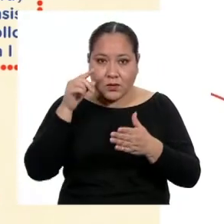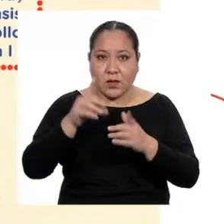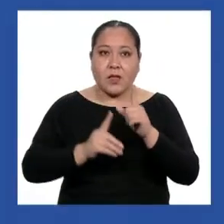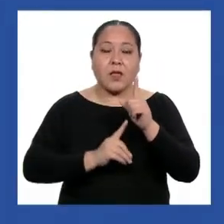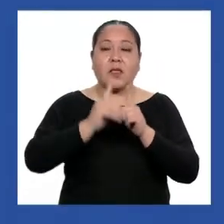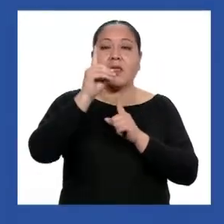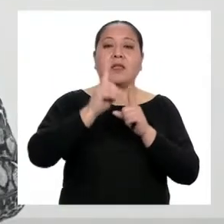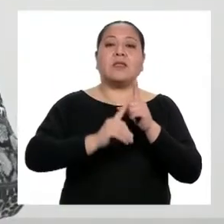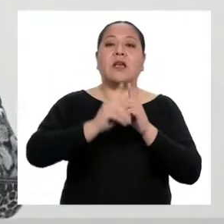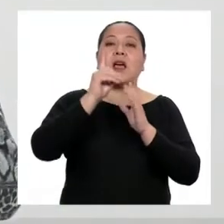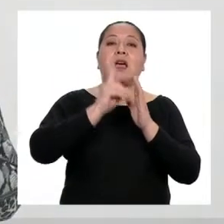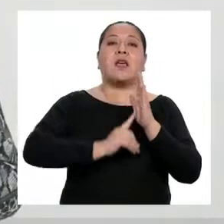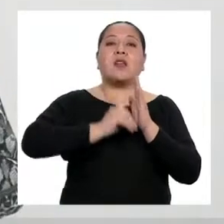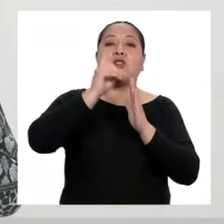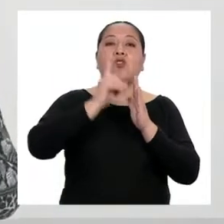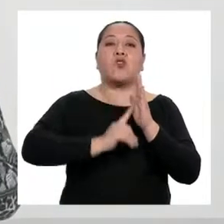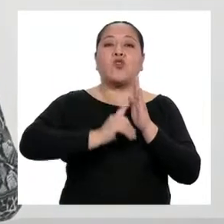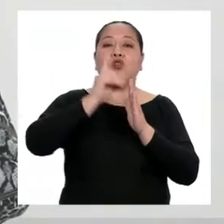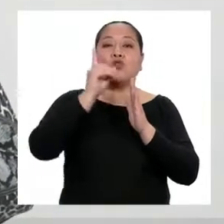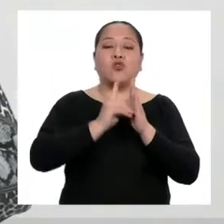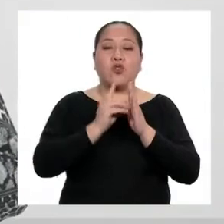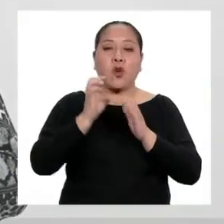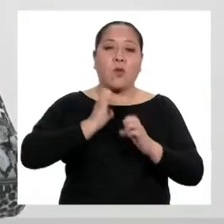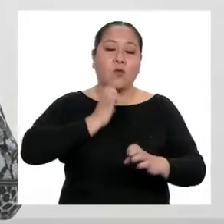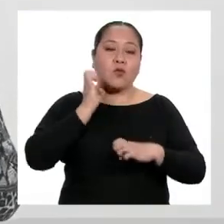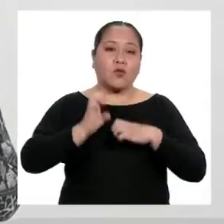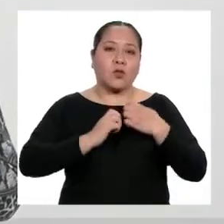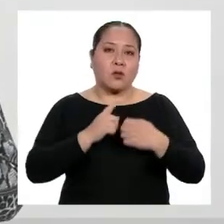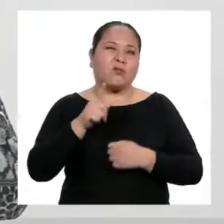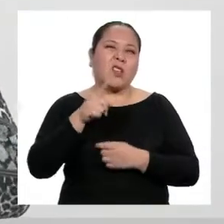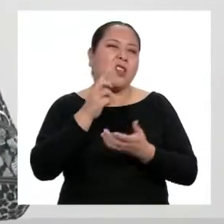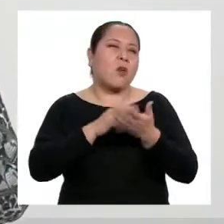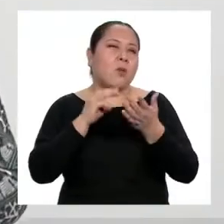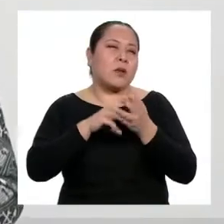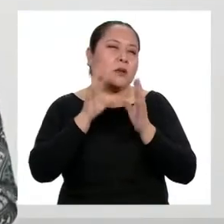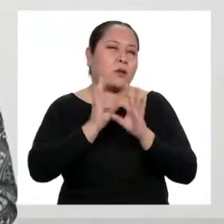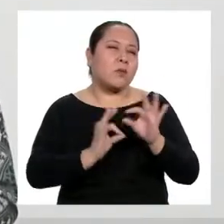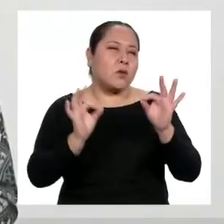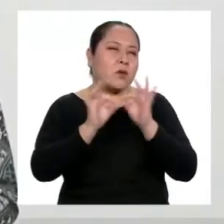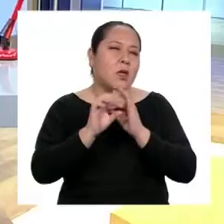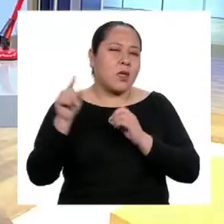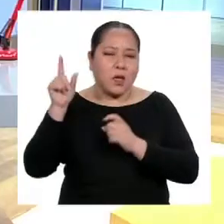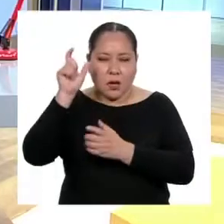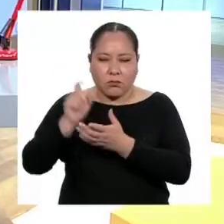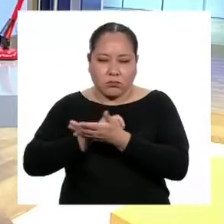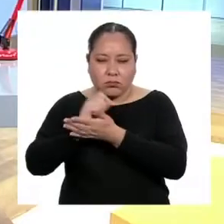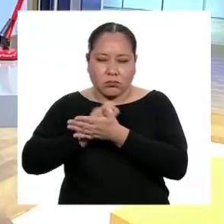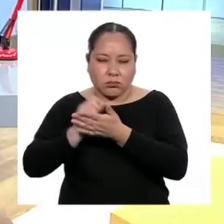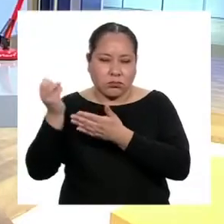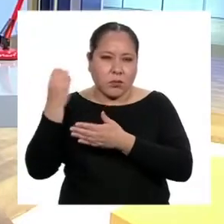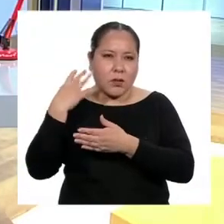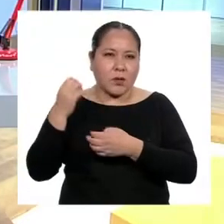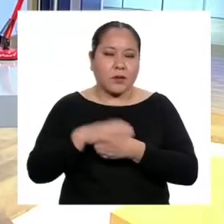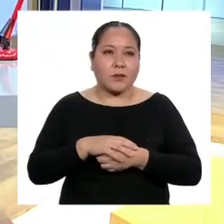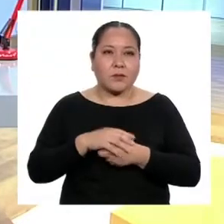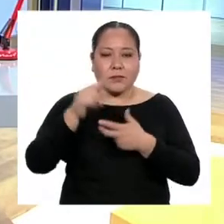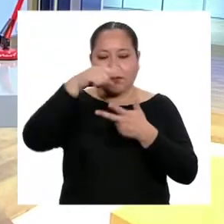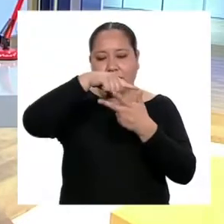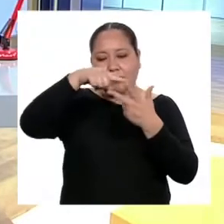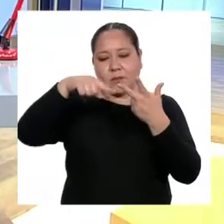desarrollo emocional. ¿Qué es lo más importante que el autor me está diciendo sobre la adolescencia? Macrorregla de